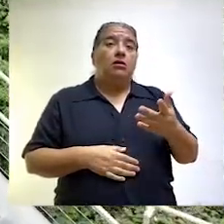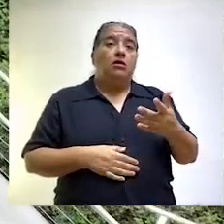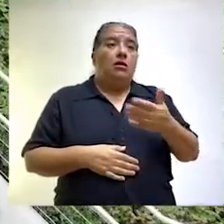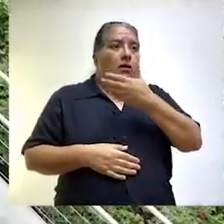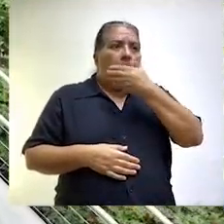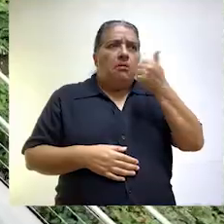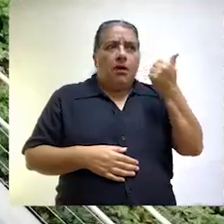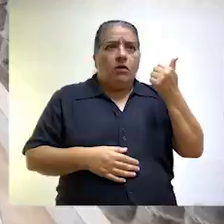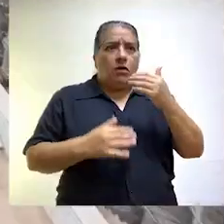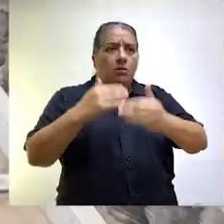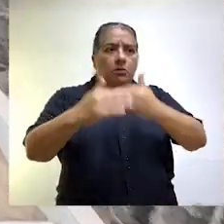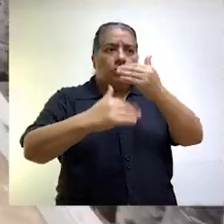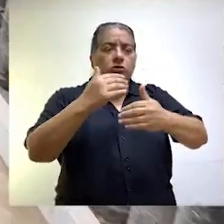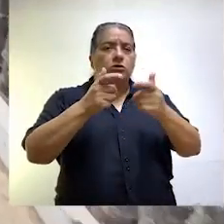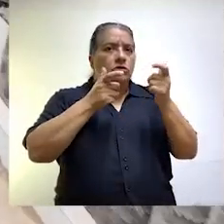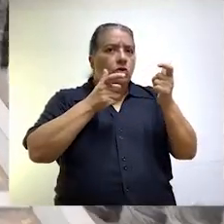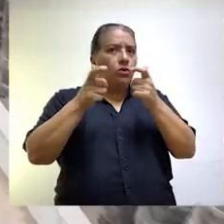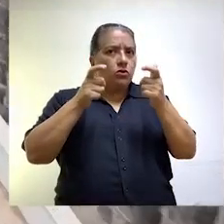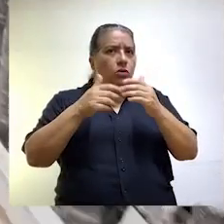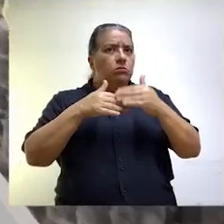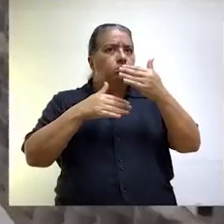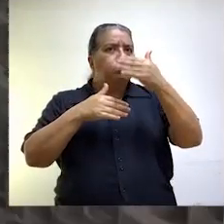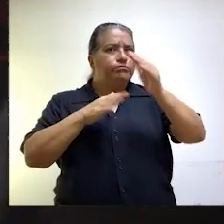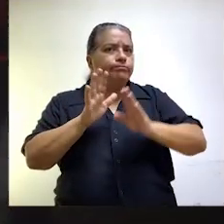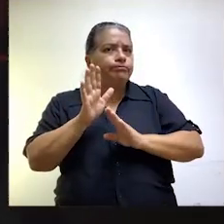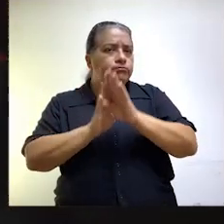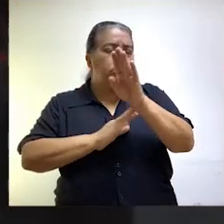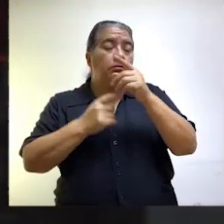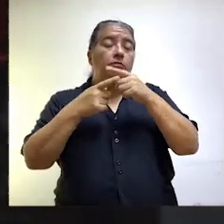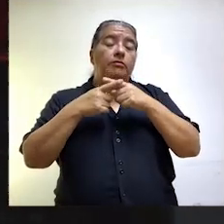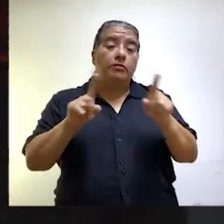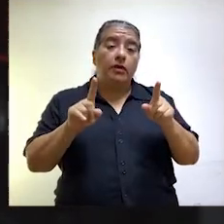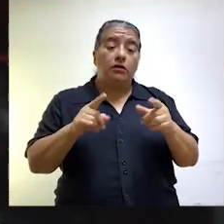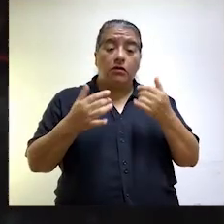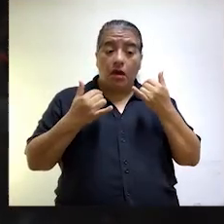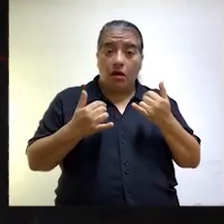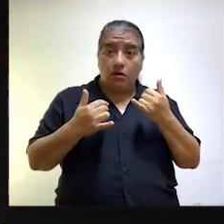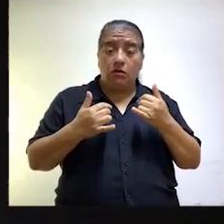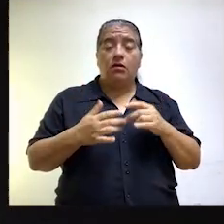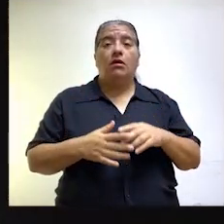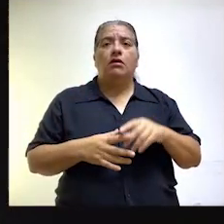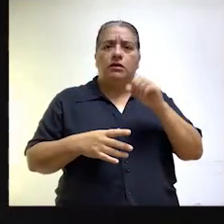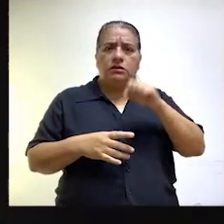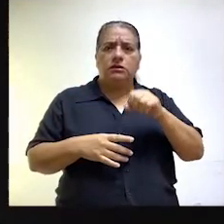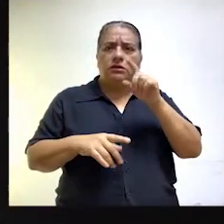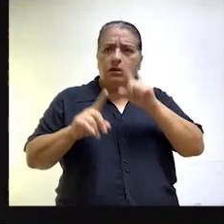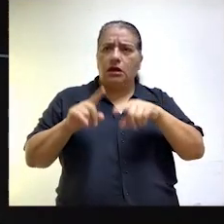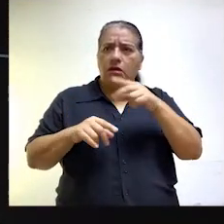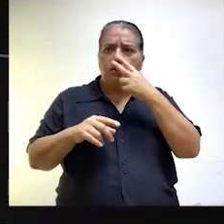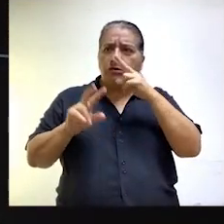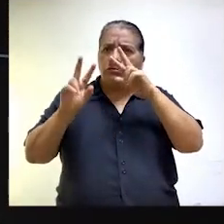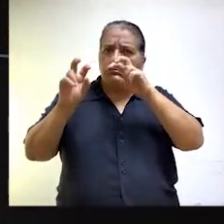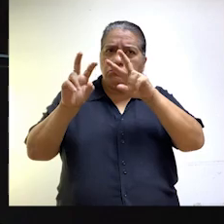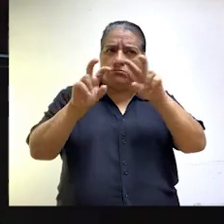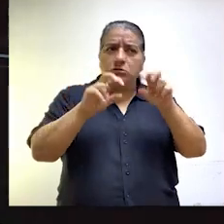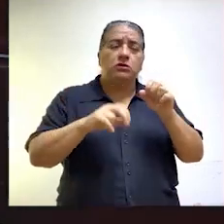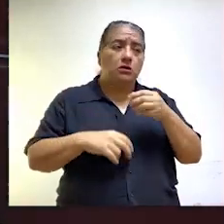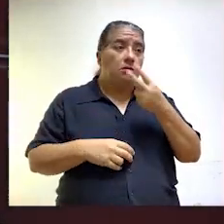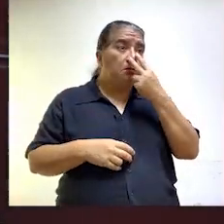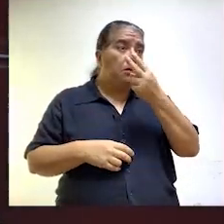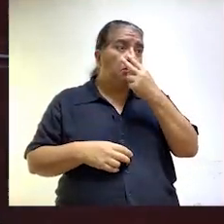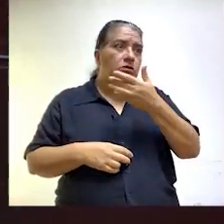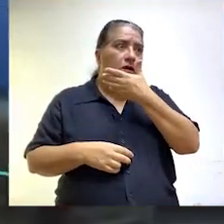alimentar mejor el proceso de la ejecución del control concurrente. Pero sí, lo cierto es que en términos objetivos, claramente estos proyectos presentan